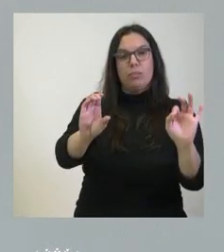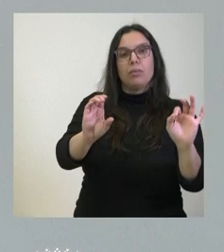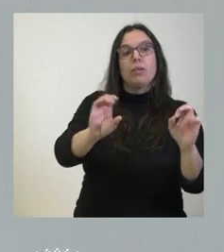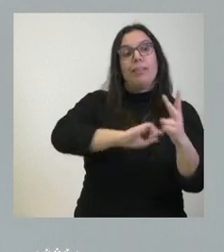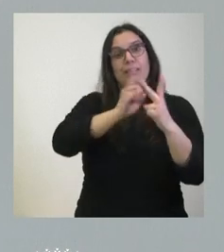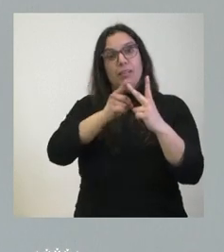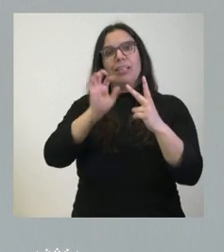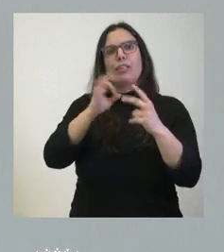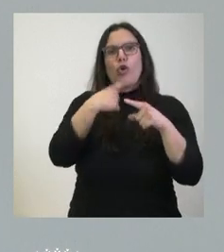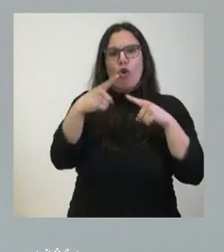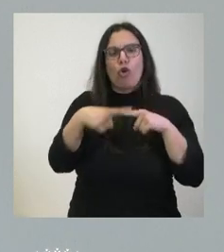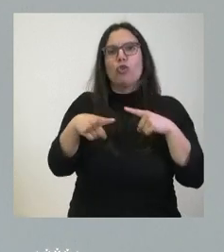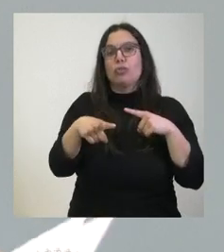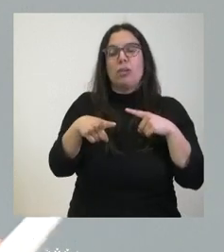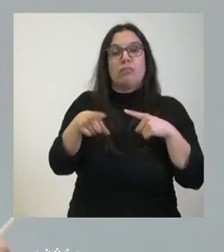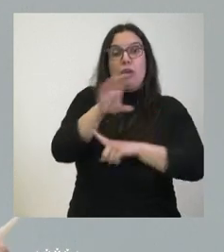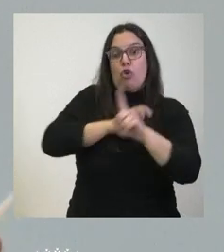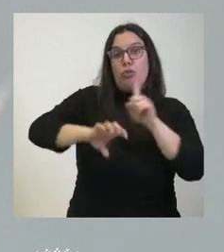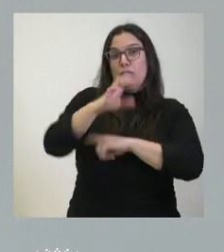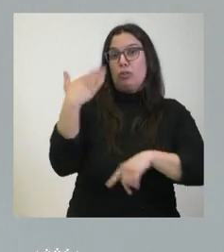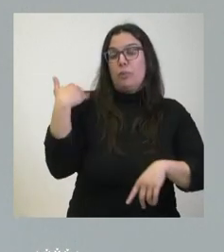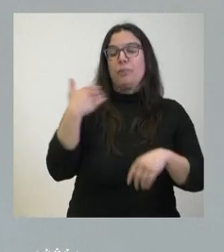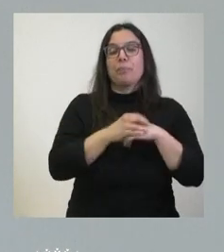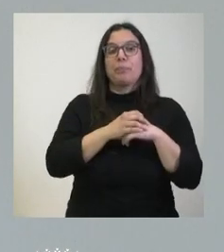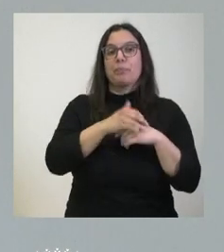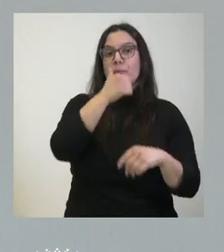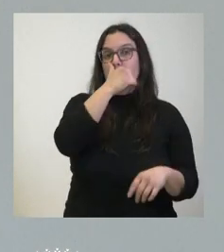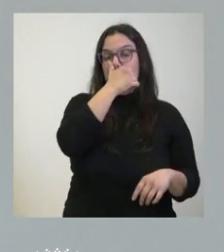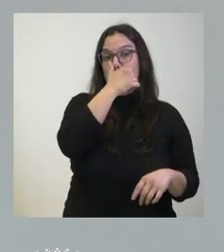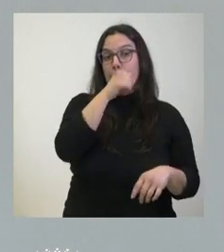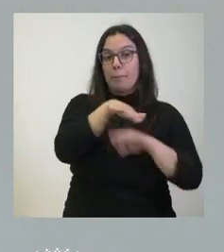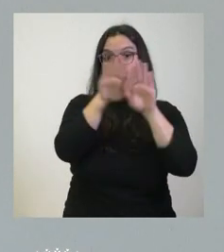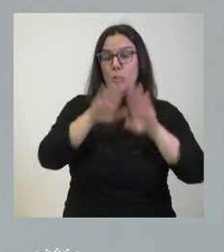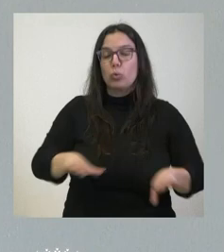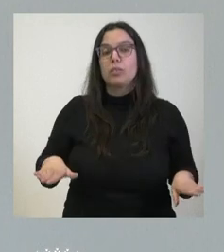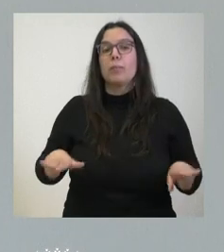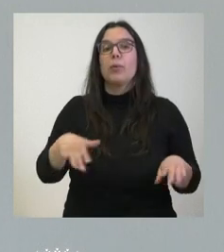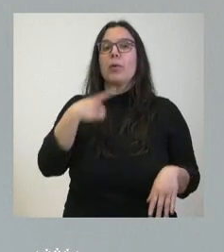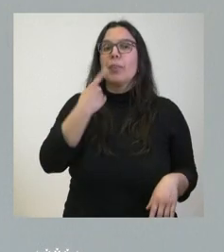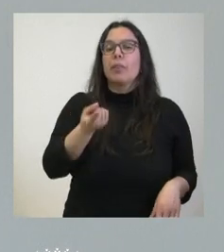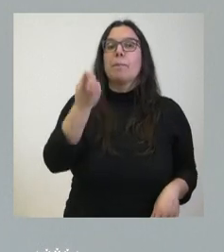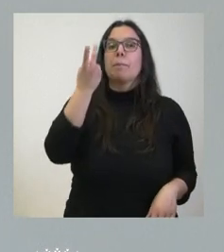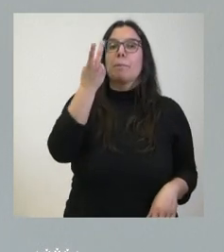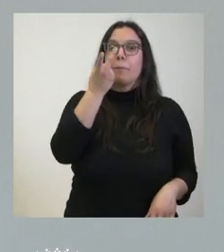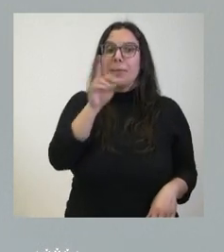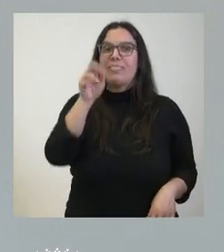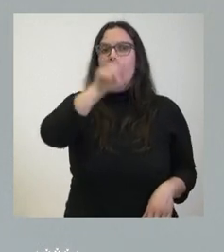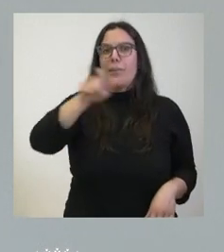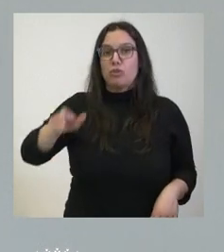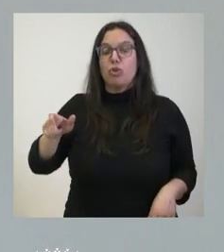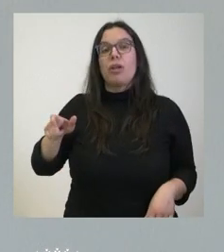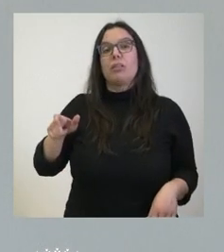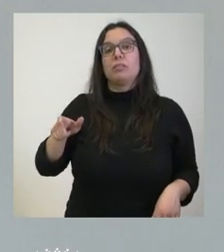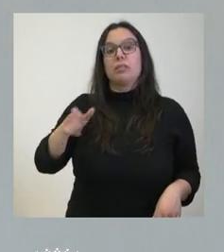lo que señalábamos en el contexto anterior y finalmente indicarles que son 20 las personas que